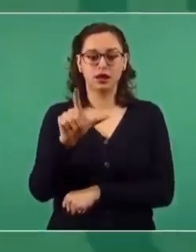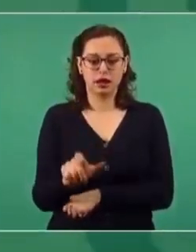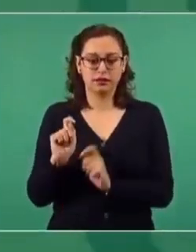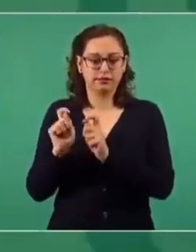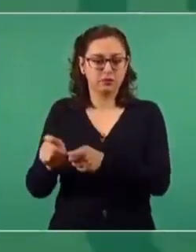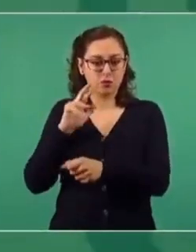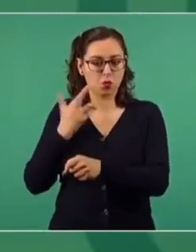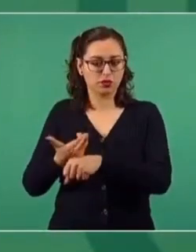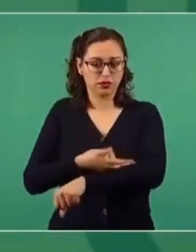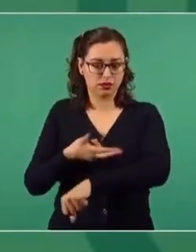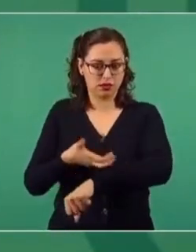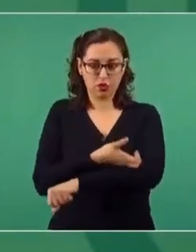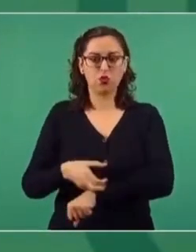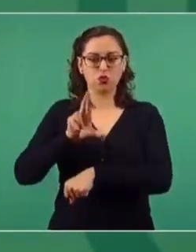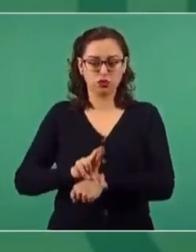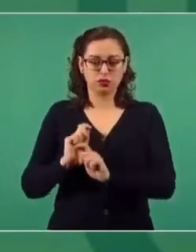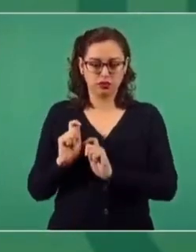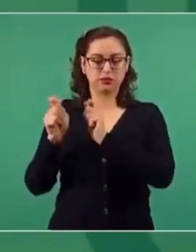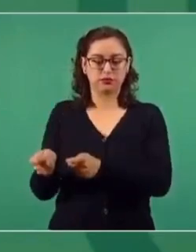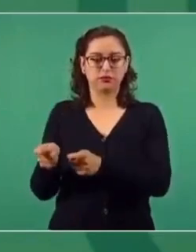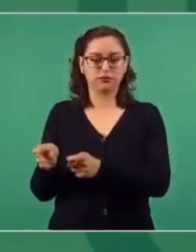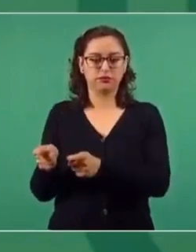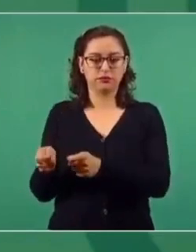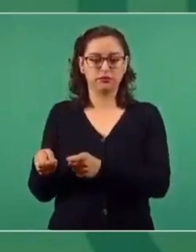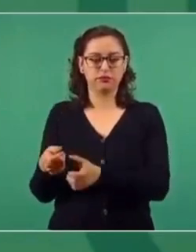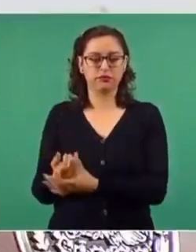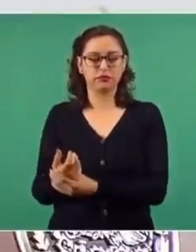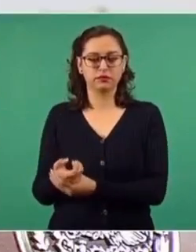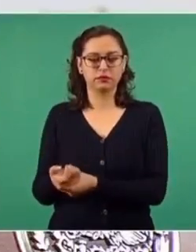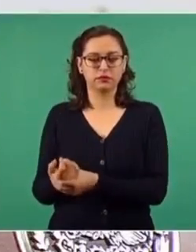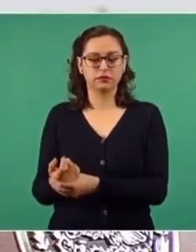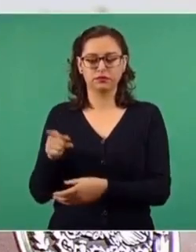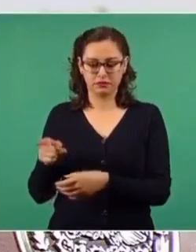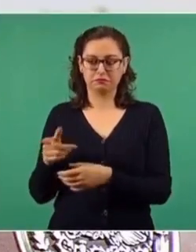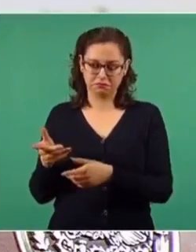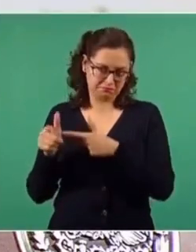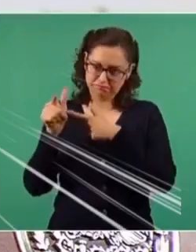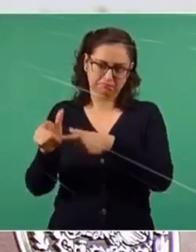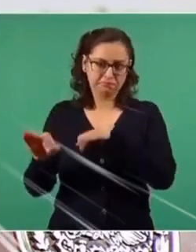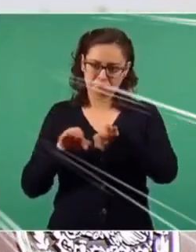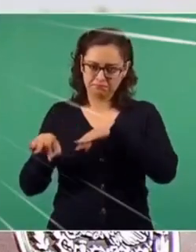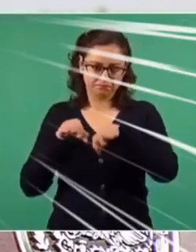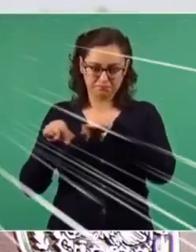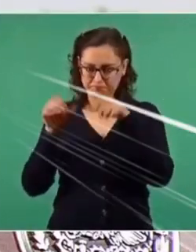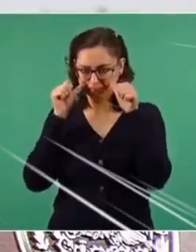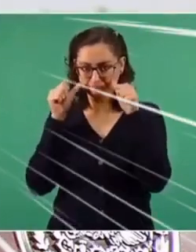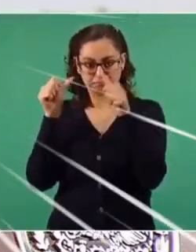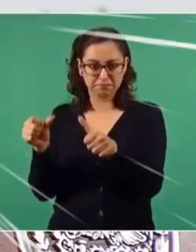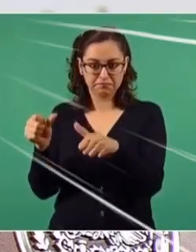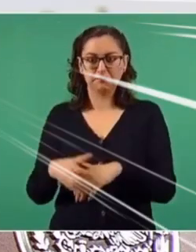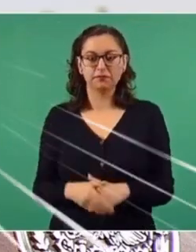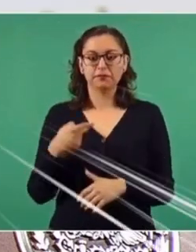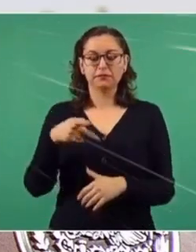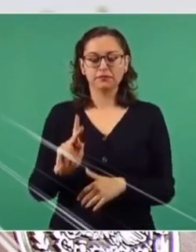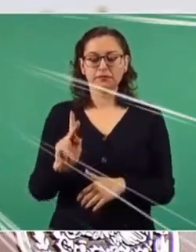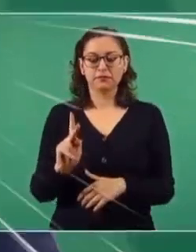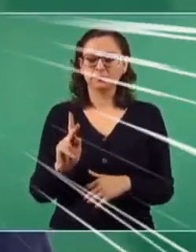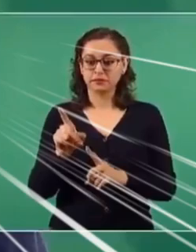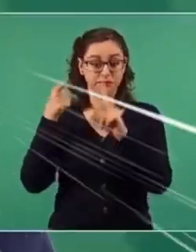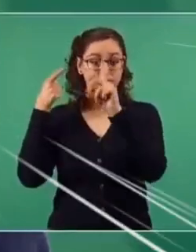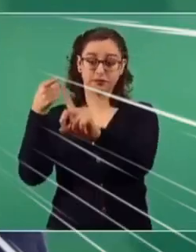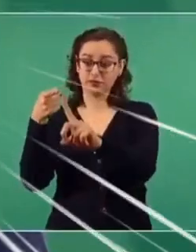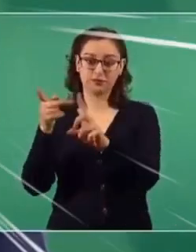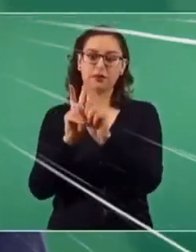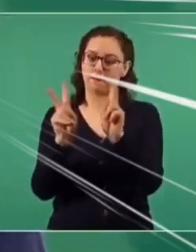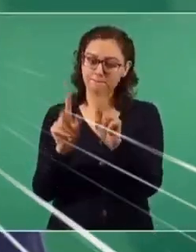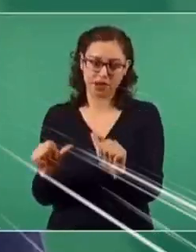coordine, como lo está haciendo, ese trabajo. Pero es buscar la paz,